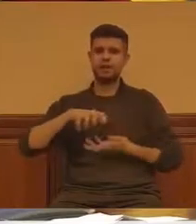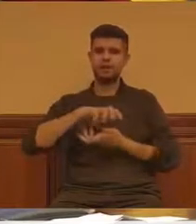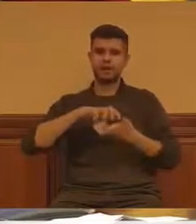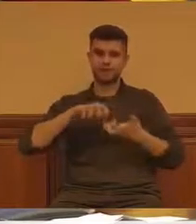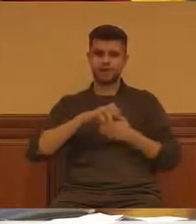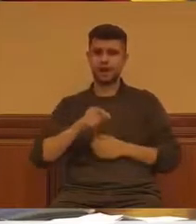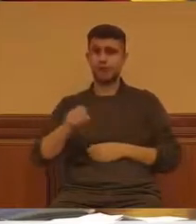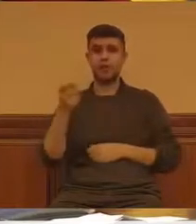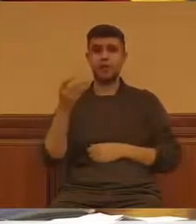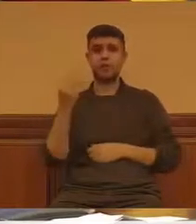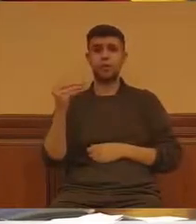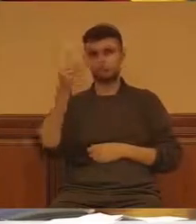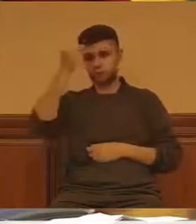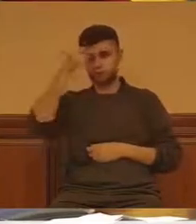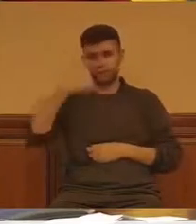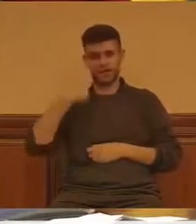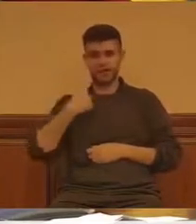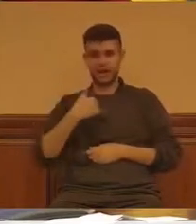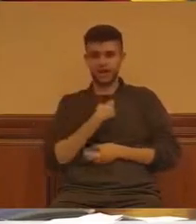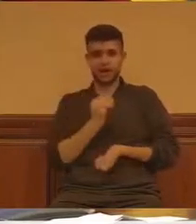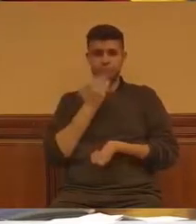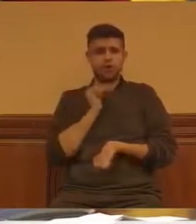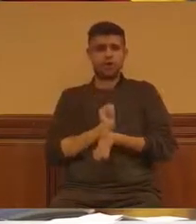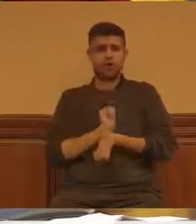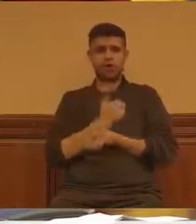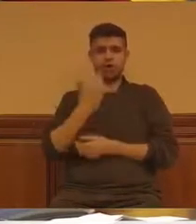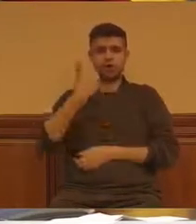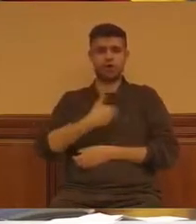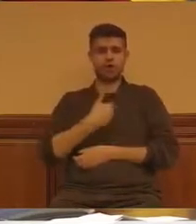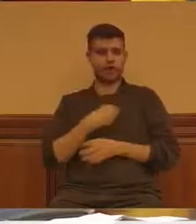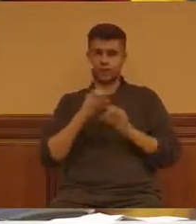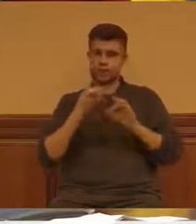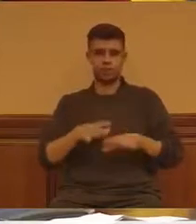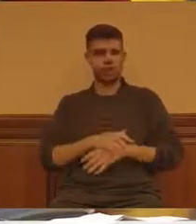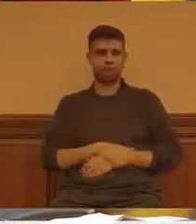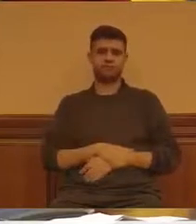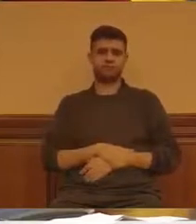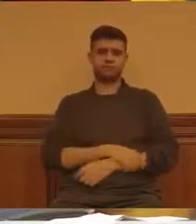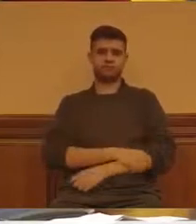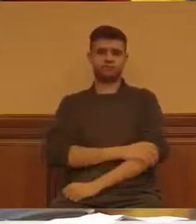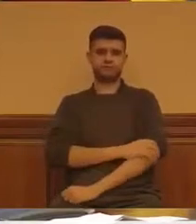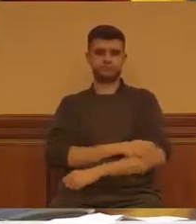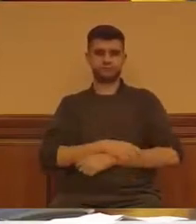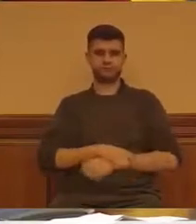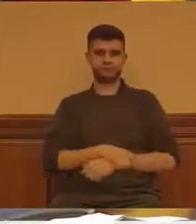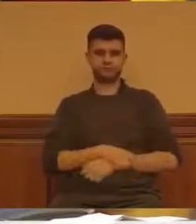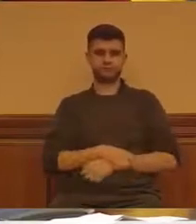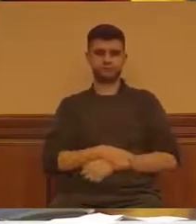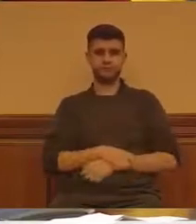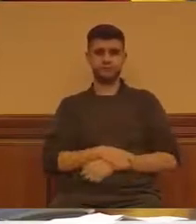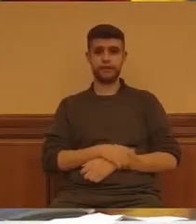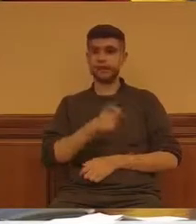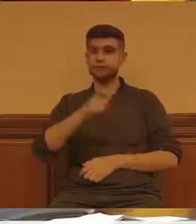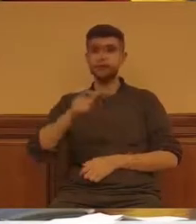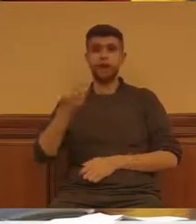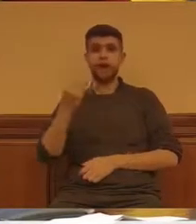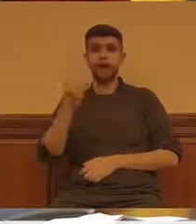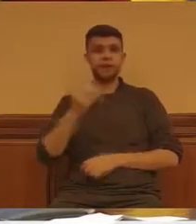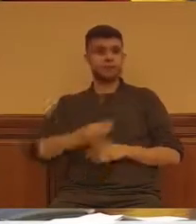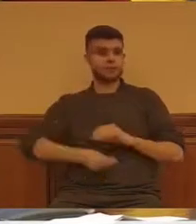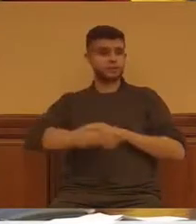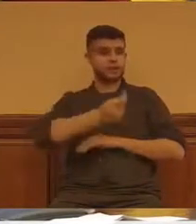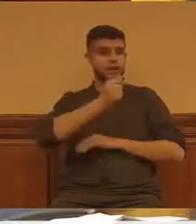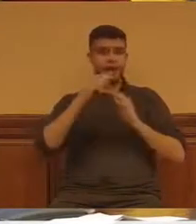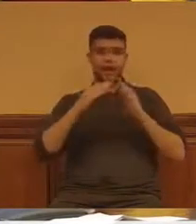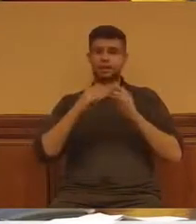La tasa de emancipación de los jóvenes de hasta 30 años está en el 17,3. Ni siquiera